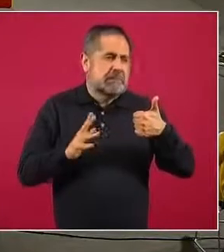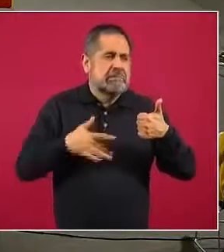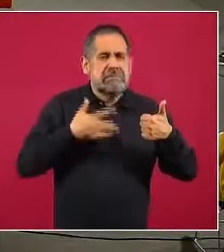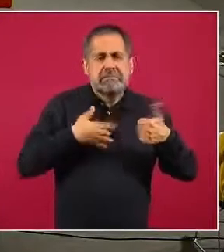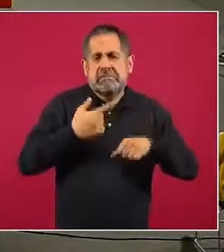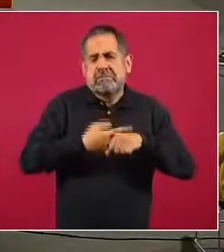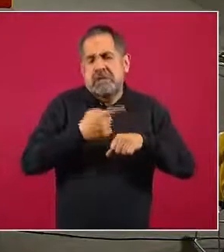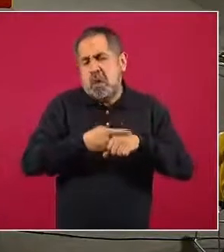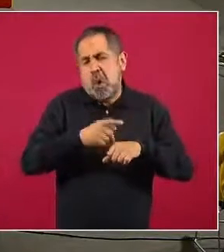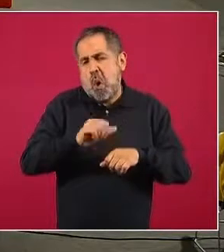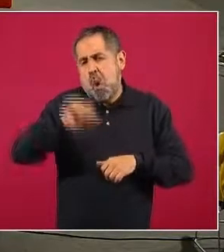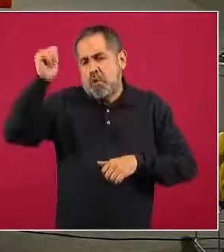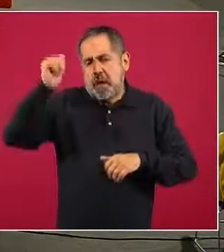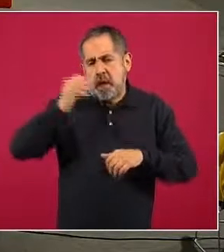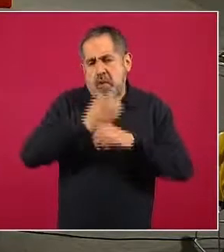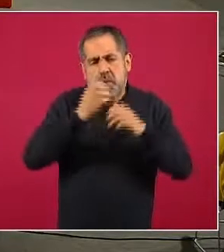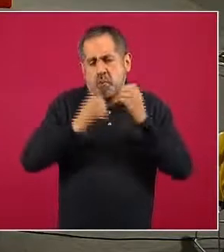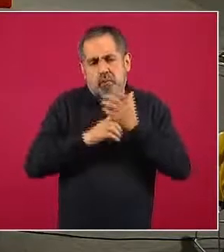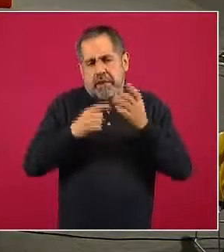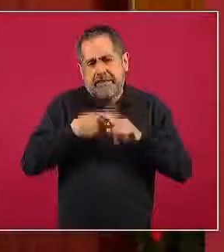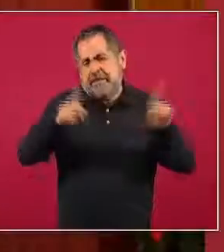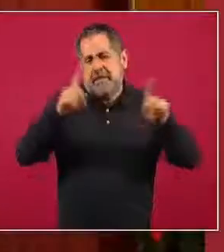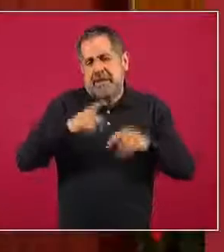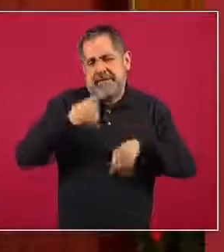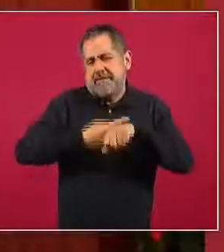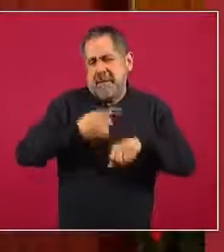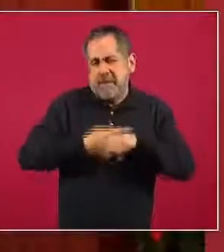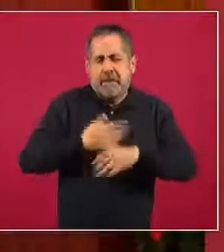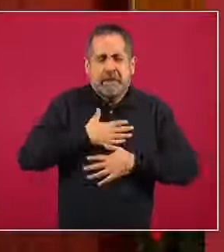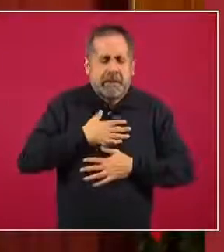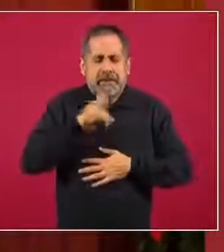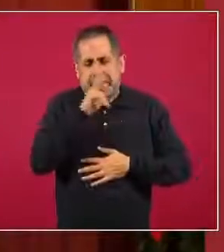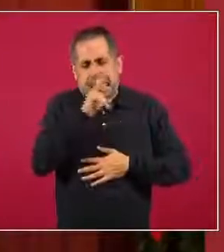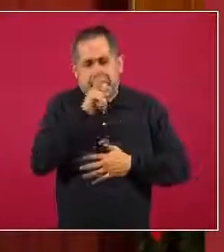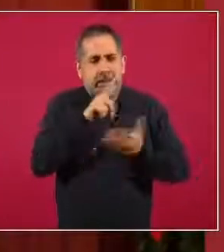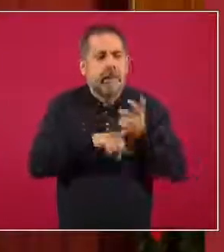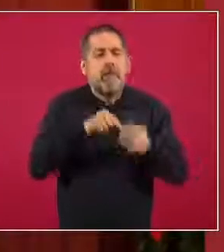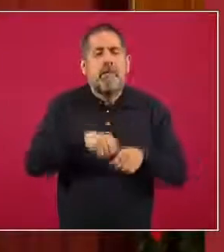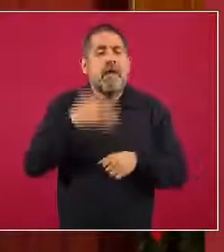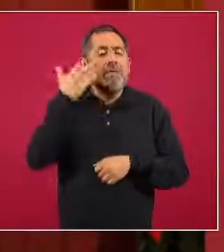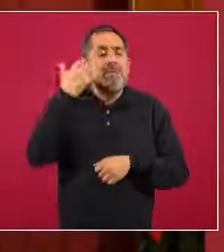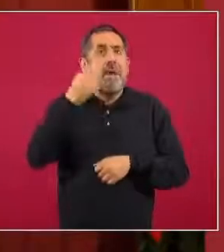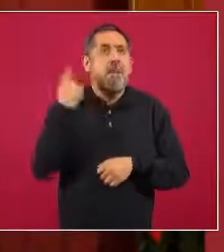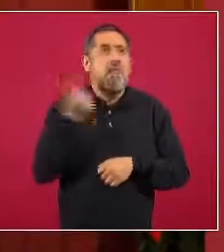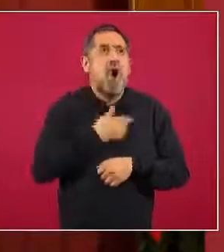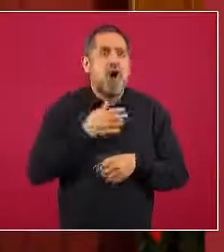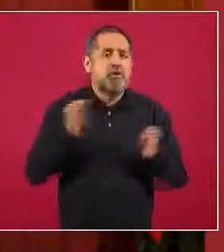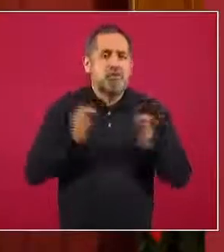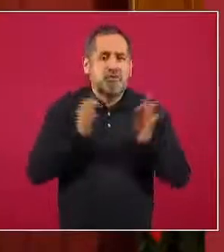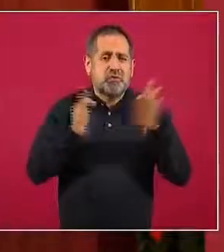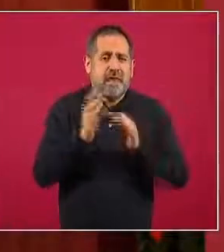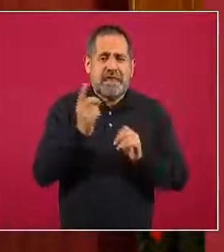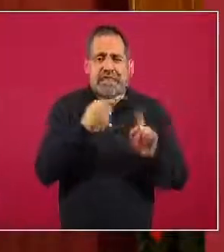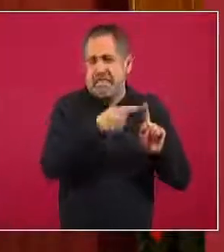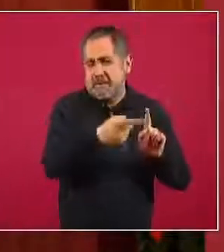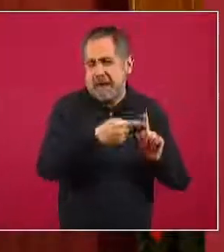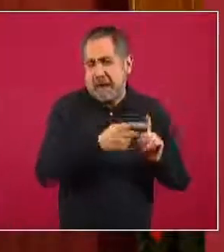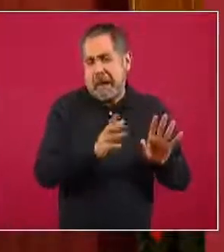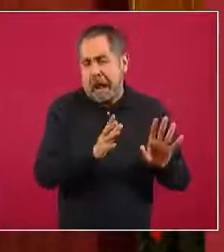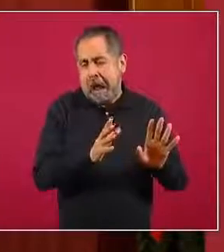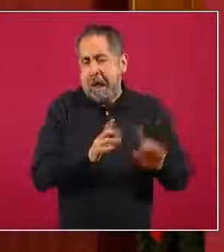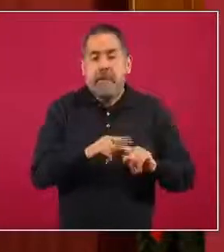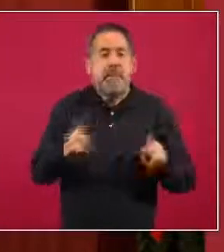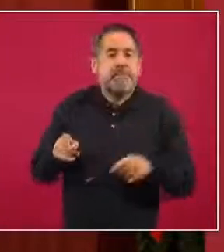o hayan padecido de alguna otra infección respiratoria que también es propia de la temporalidad en la que nos encontramos. Pero, ¿por qué es